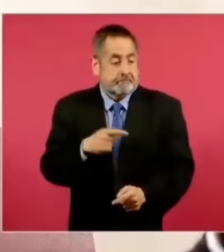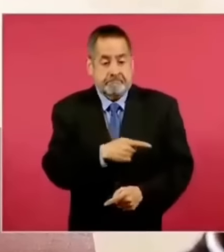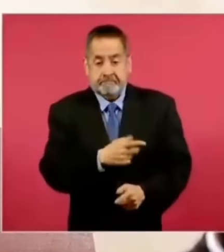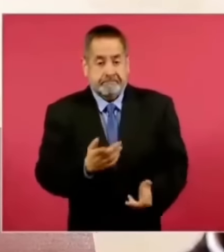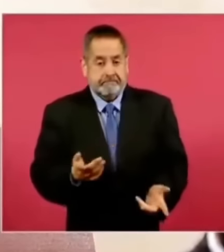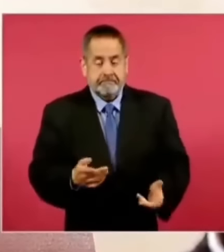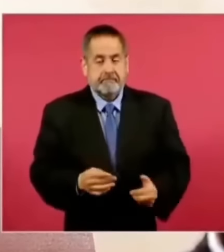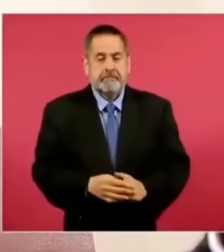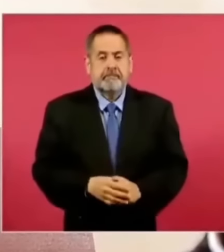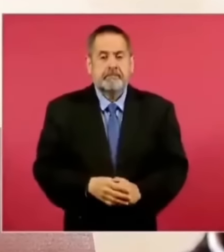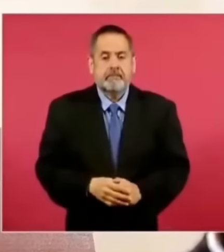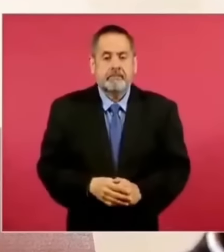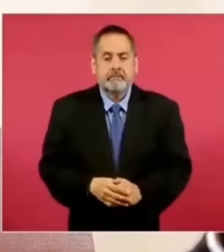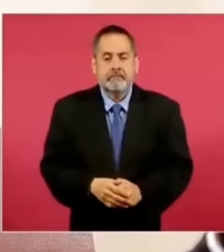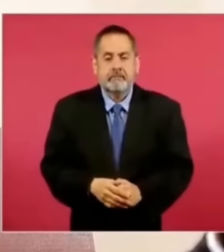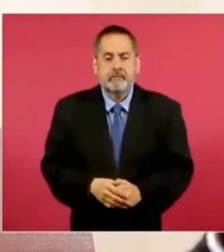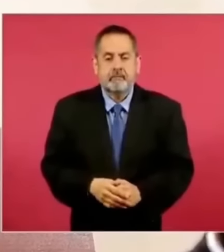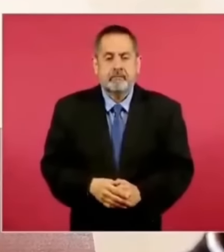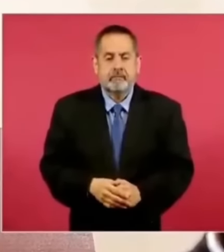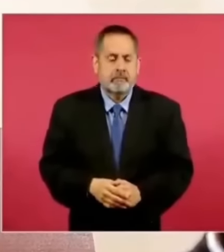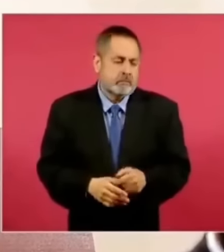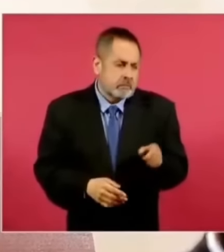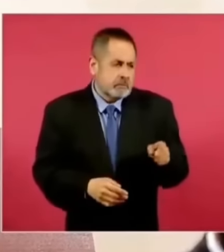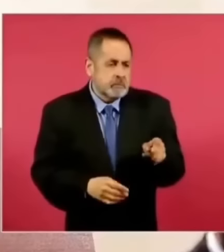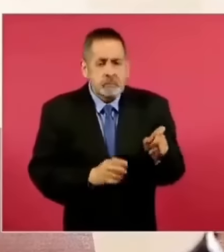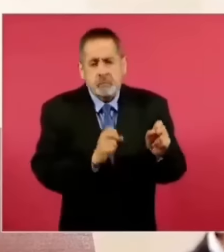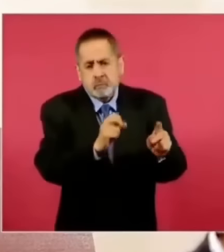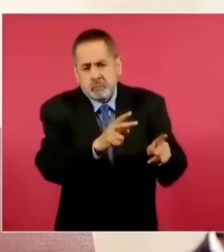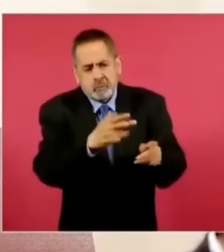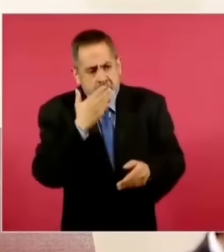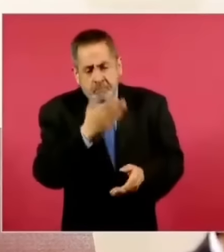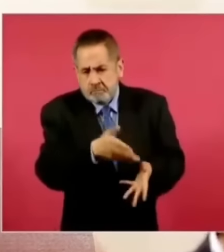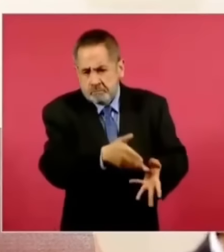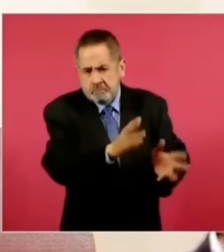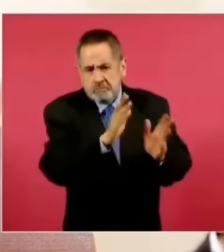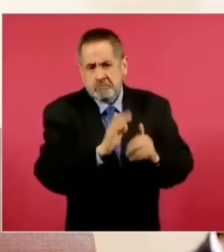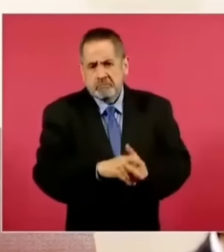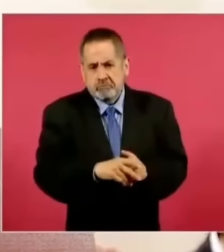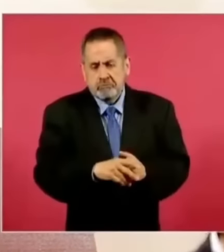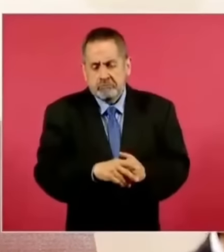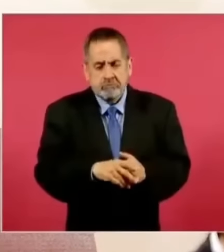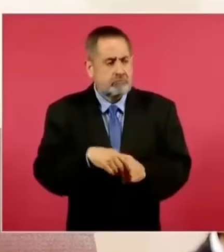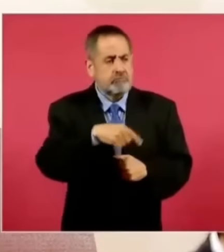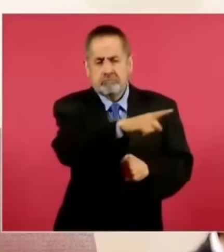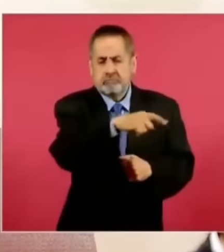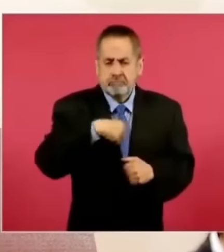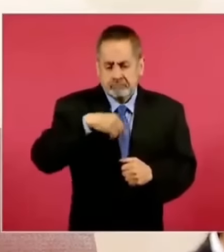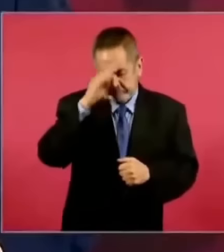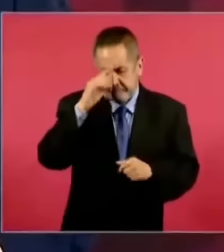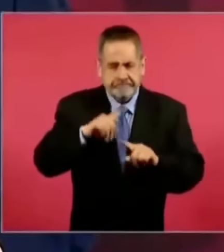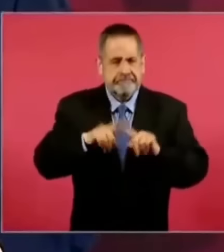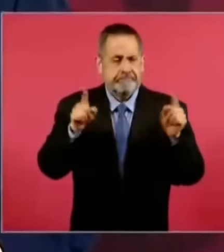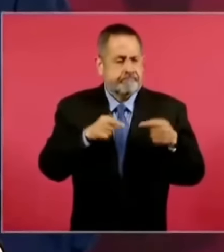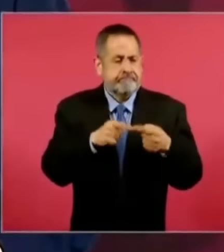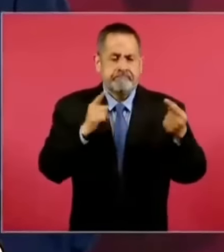Pero pues es legítimo que tengamos estas diferencias, porque